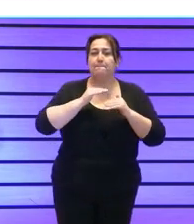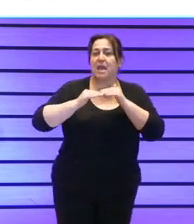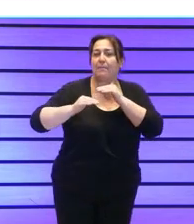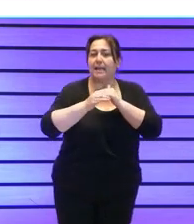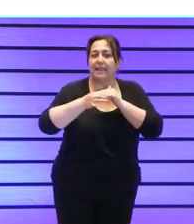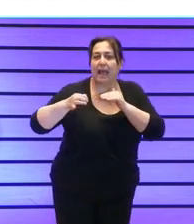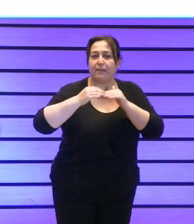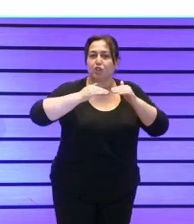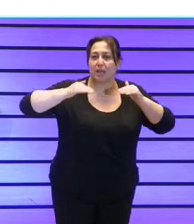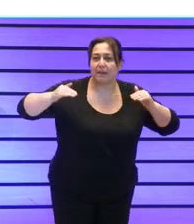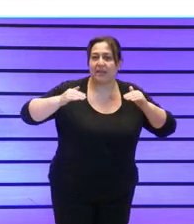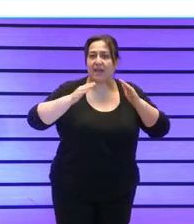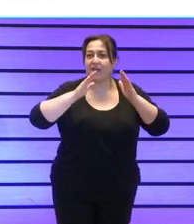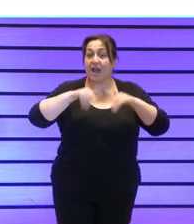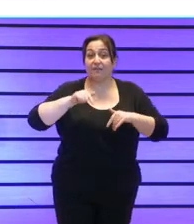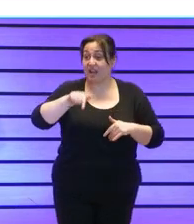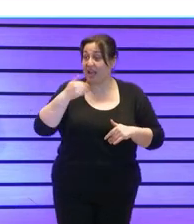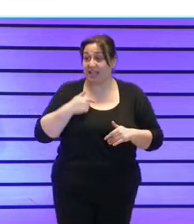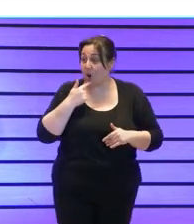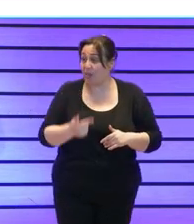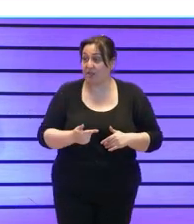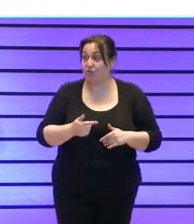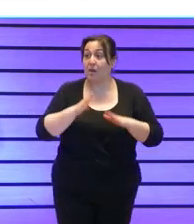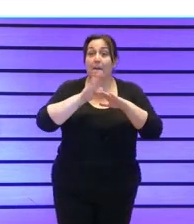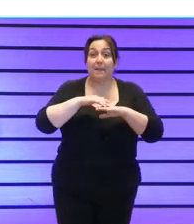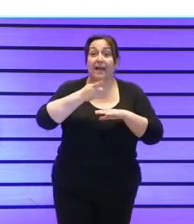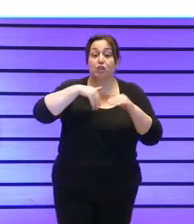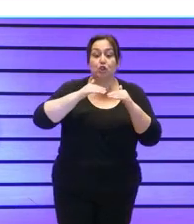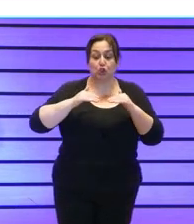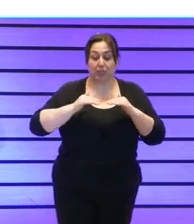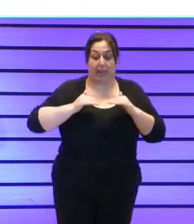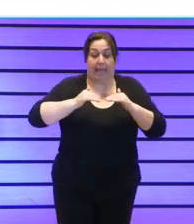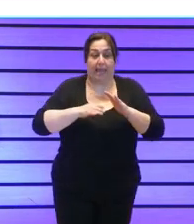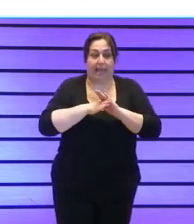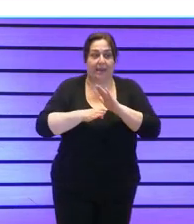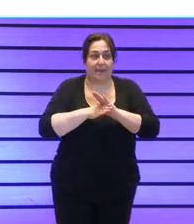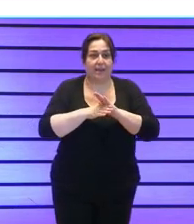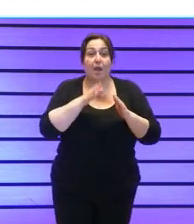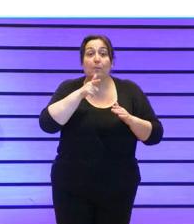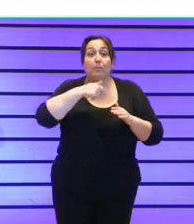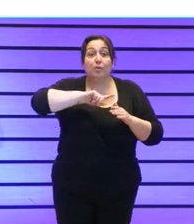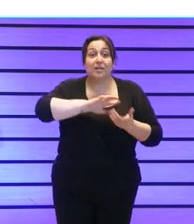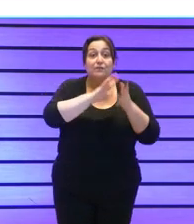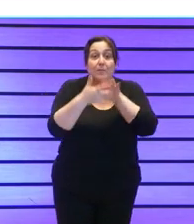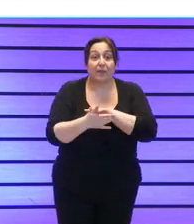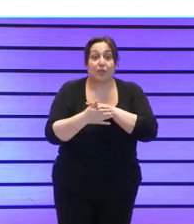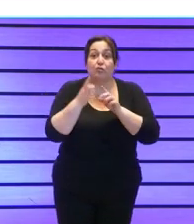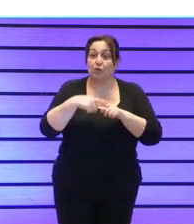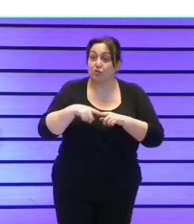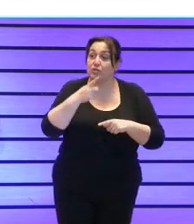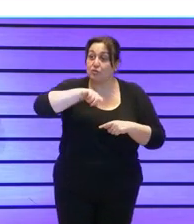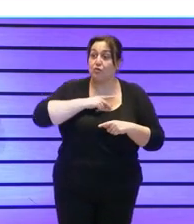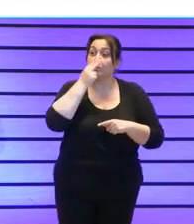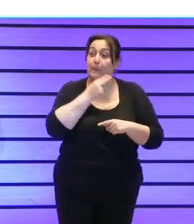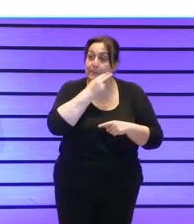sostenibilidad y al final aquí lo han dicho, para que nos sostengamos. Porque la transformación, aquello con lo que estamos comprometidos,